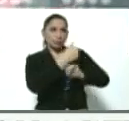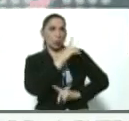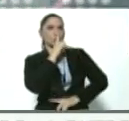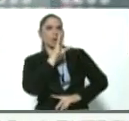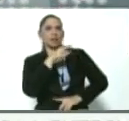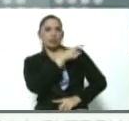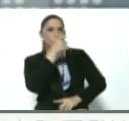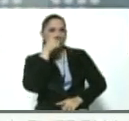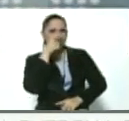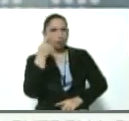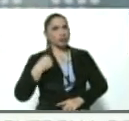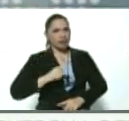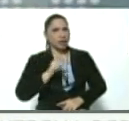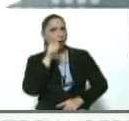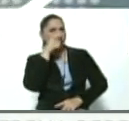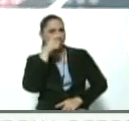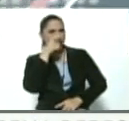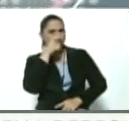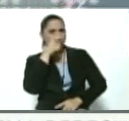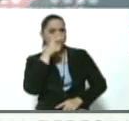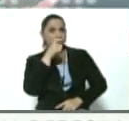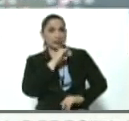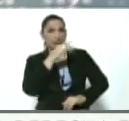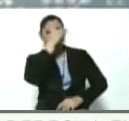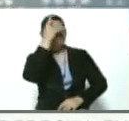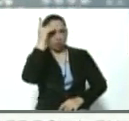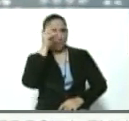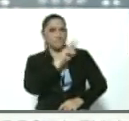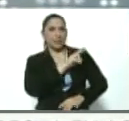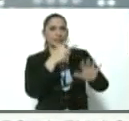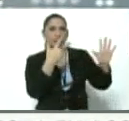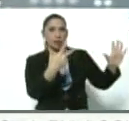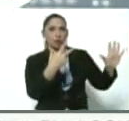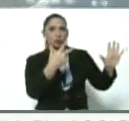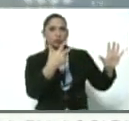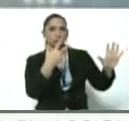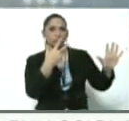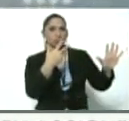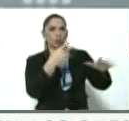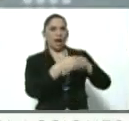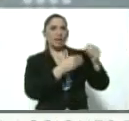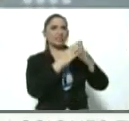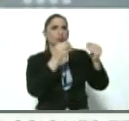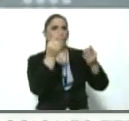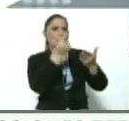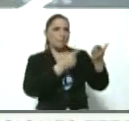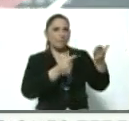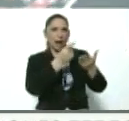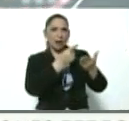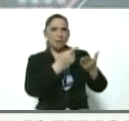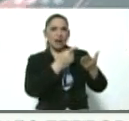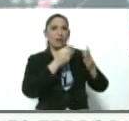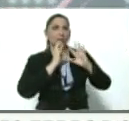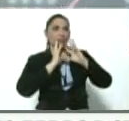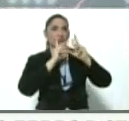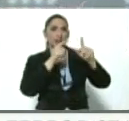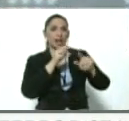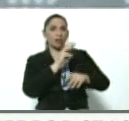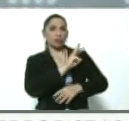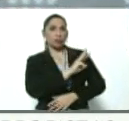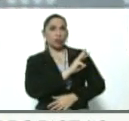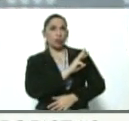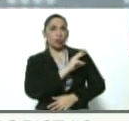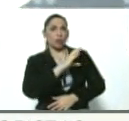infiltrada esta operación, de hecho precisamente Diosdado Cabello el 28 hace todo un mapa a raíz de las declaraciones que nos dio en la W